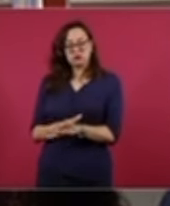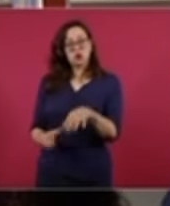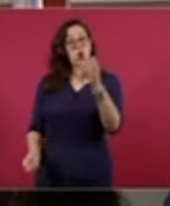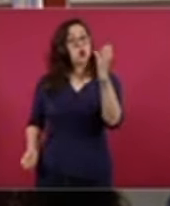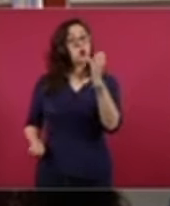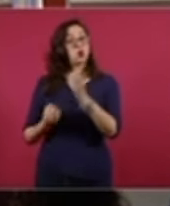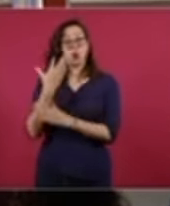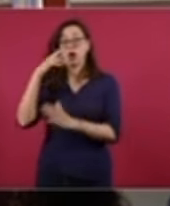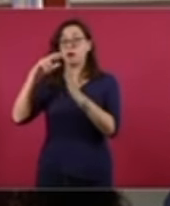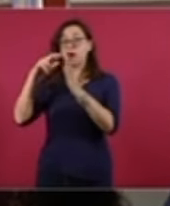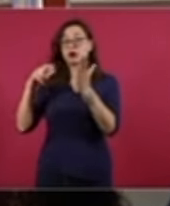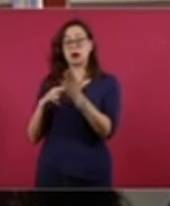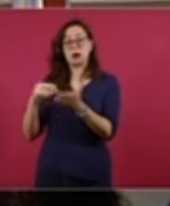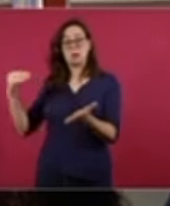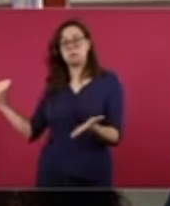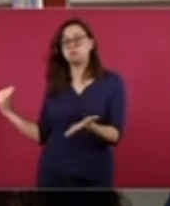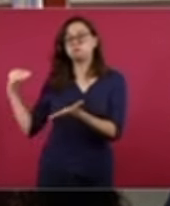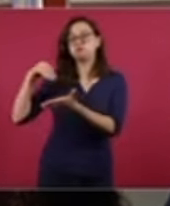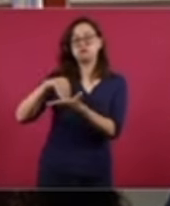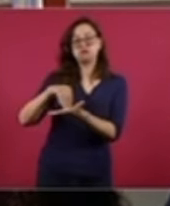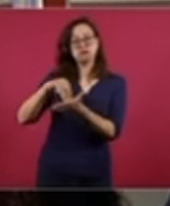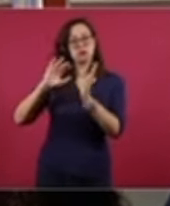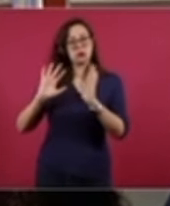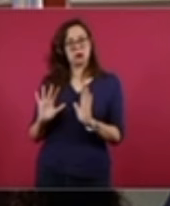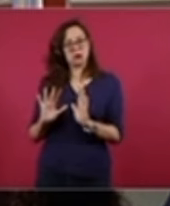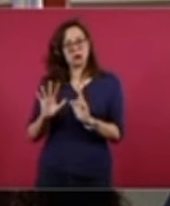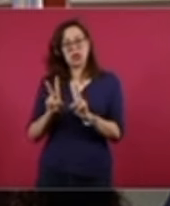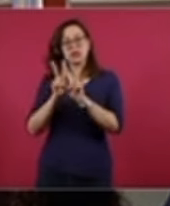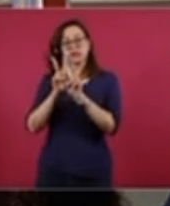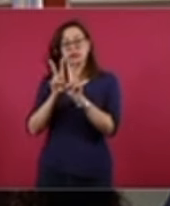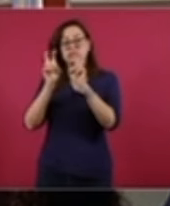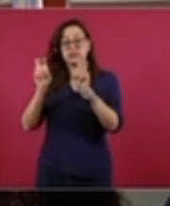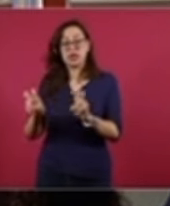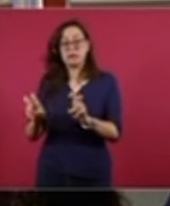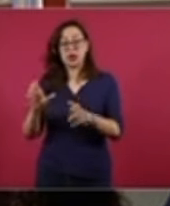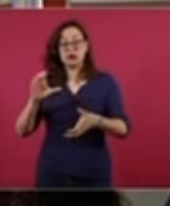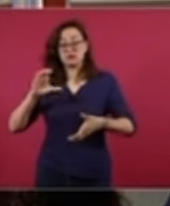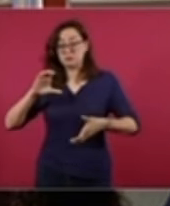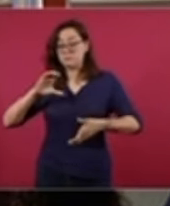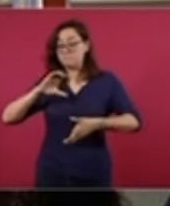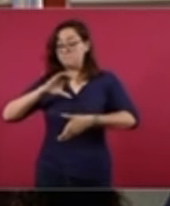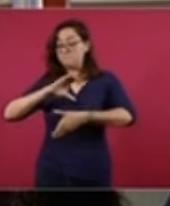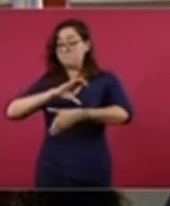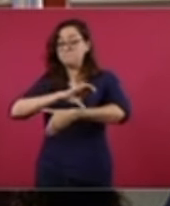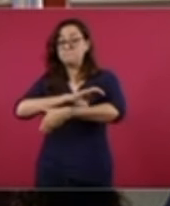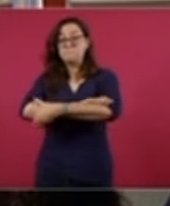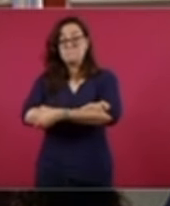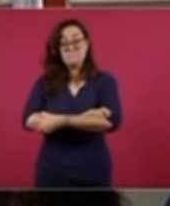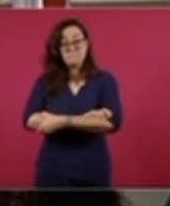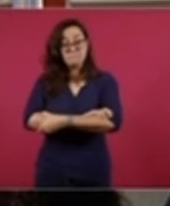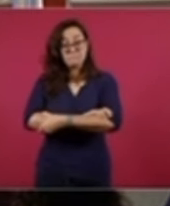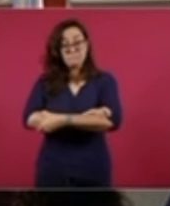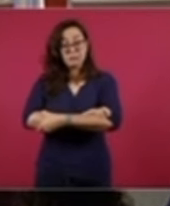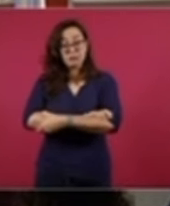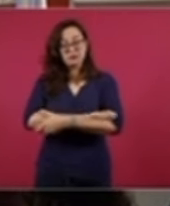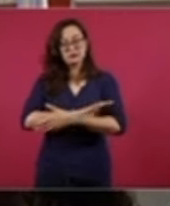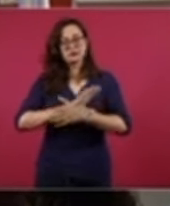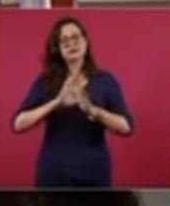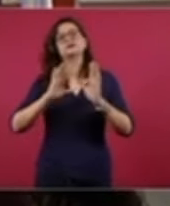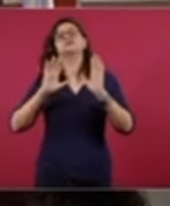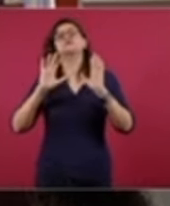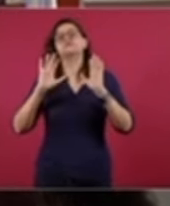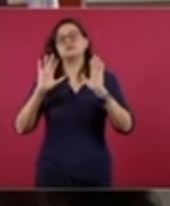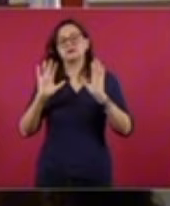específica que habla sobre las coaliciones, precisamente para poder distribuir a